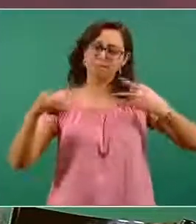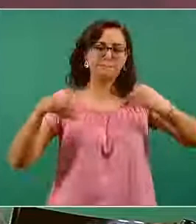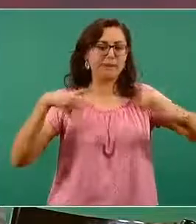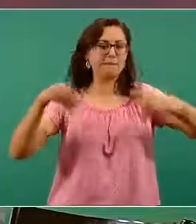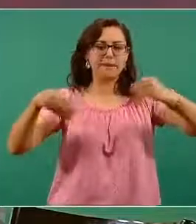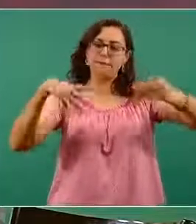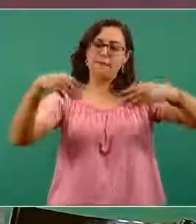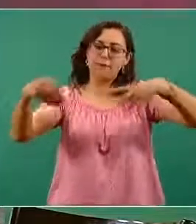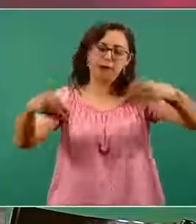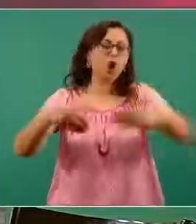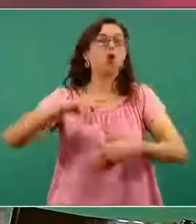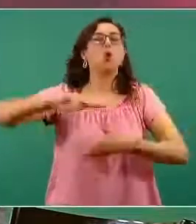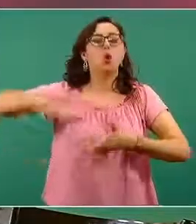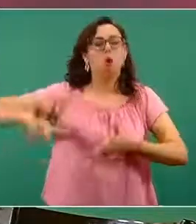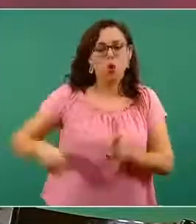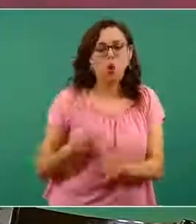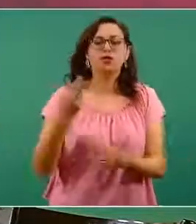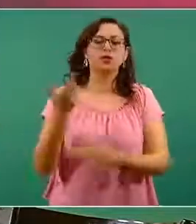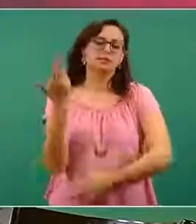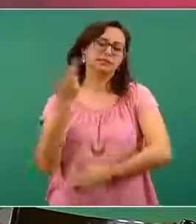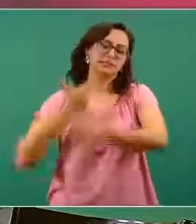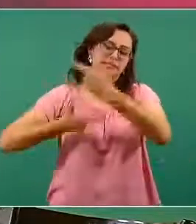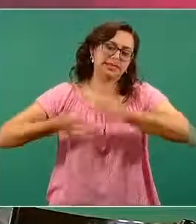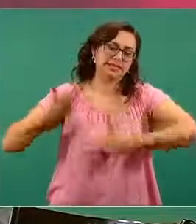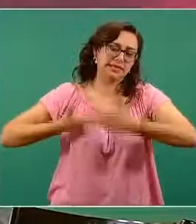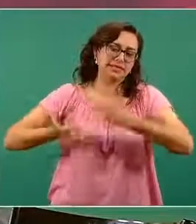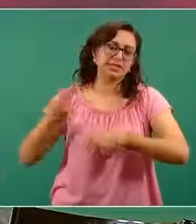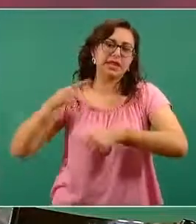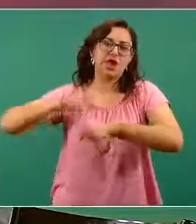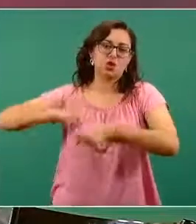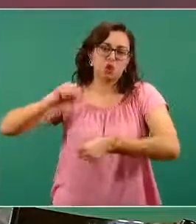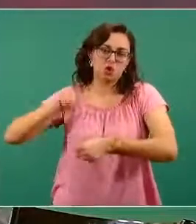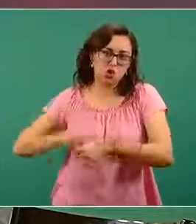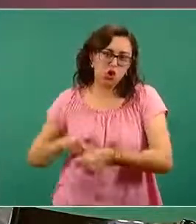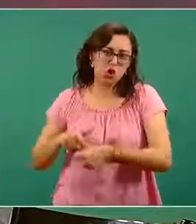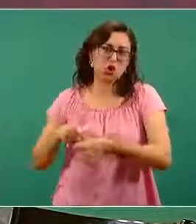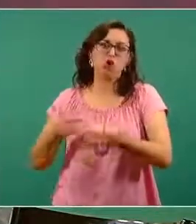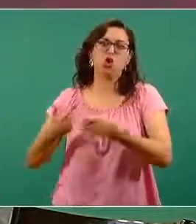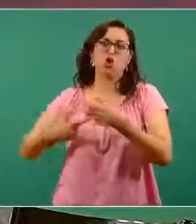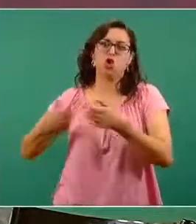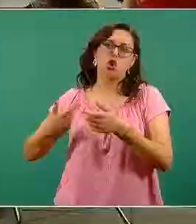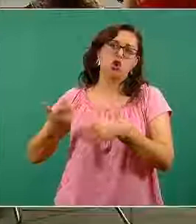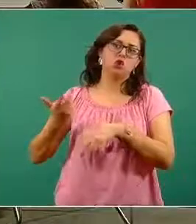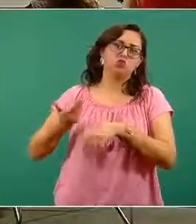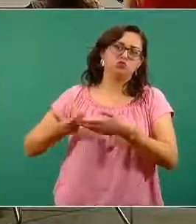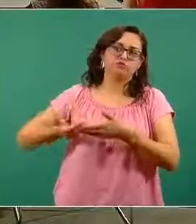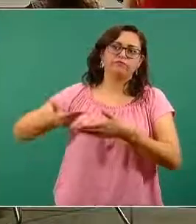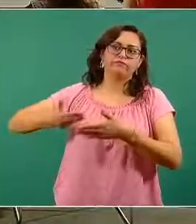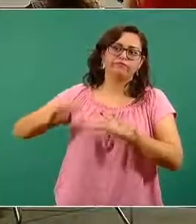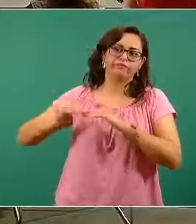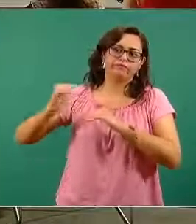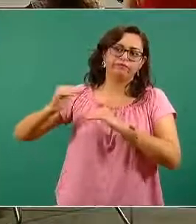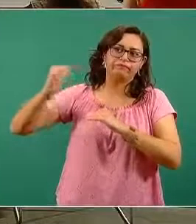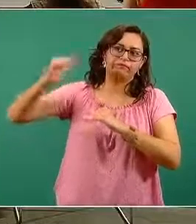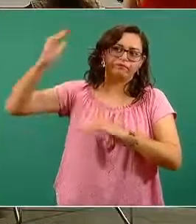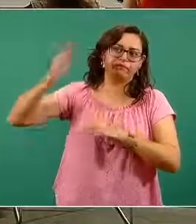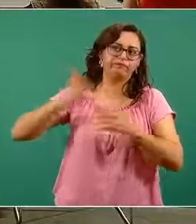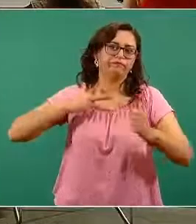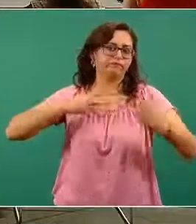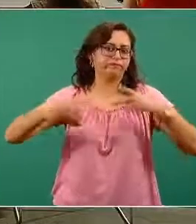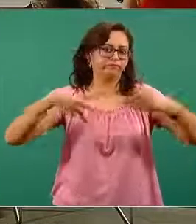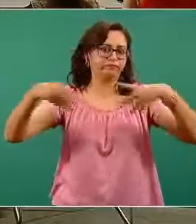personas y entonces haya una cadena, se inicie una cadena de contagios. Cuál